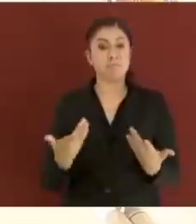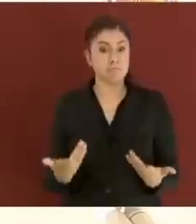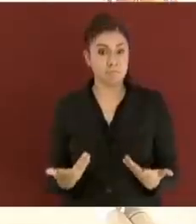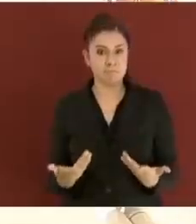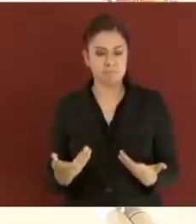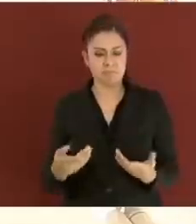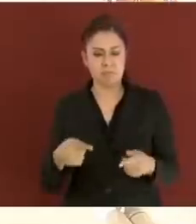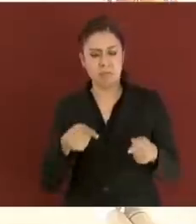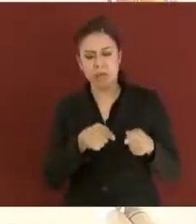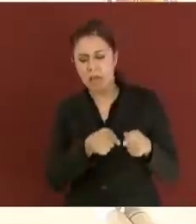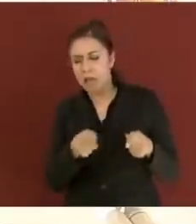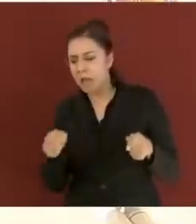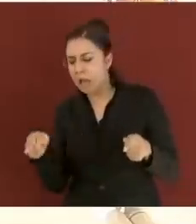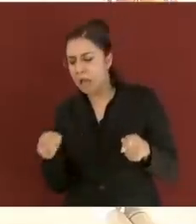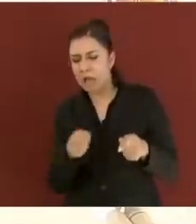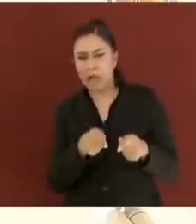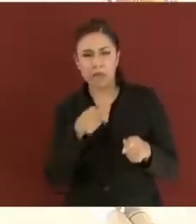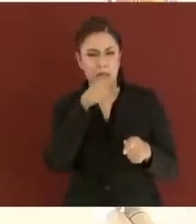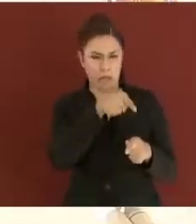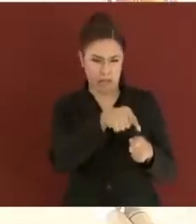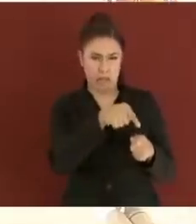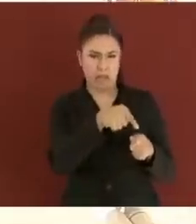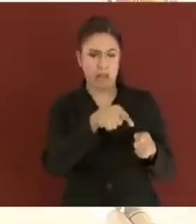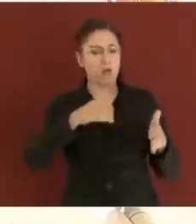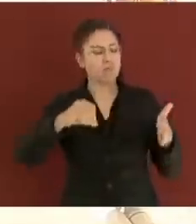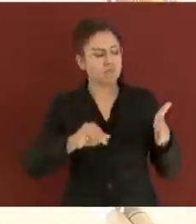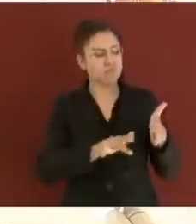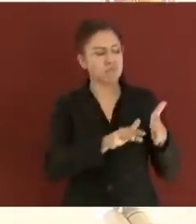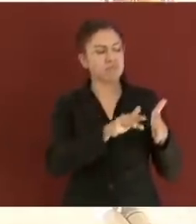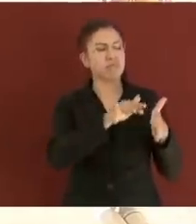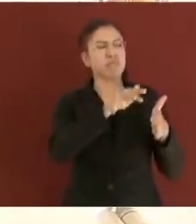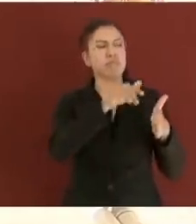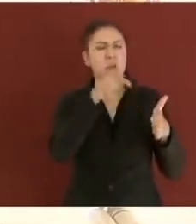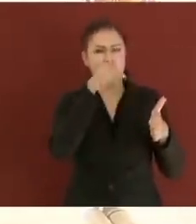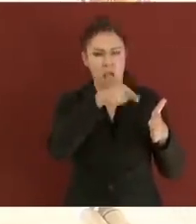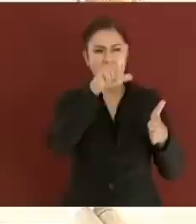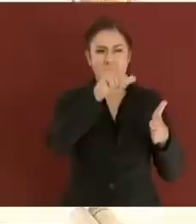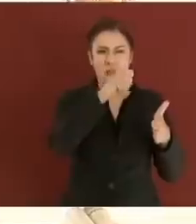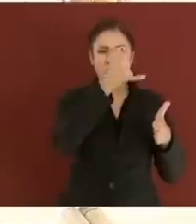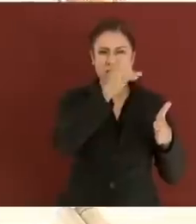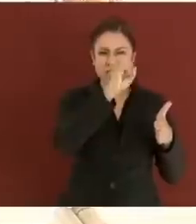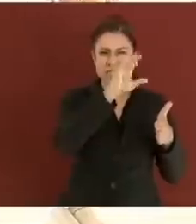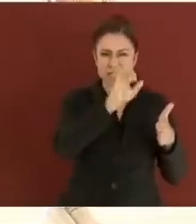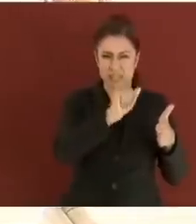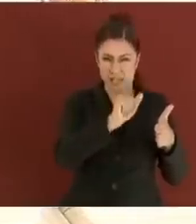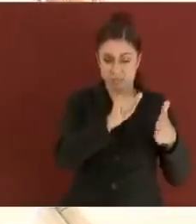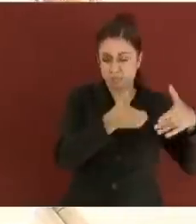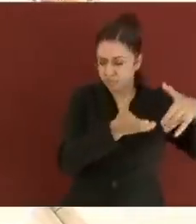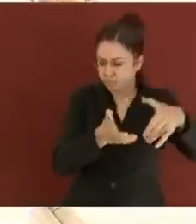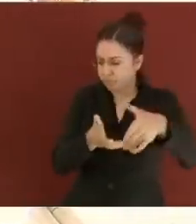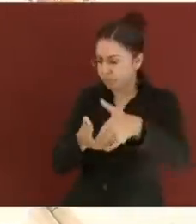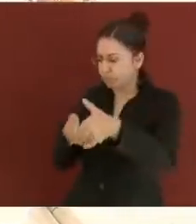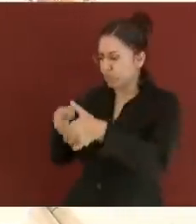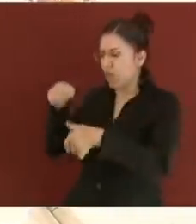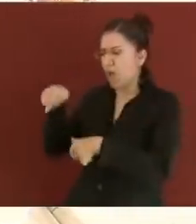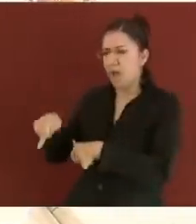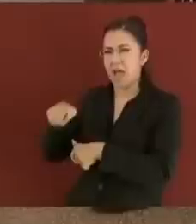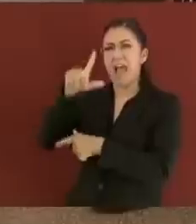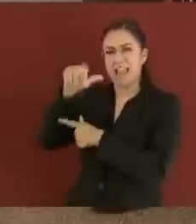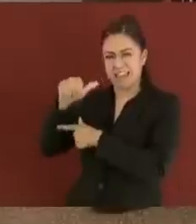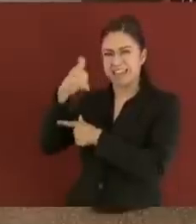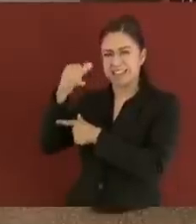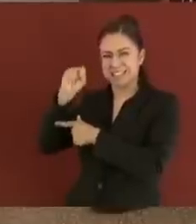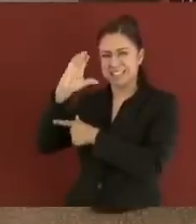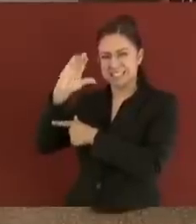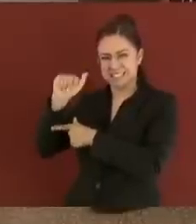es de la presa de la Yesca a la Yesca. Desde el entronque de la carretera 15, son 71 kilómetros,